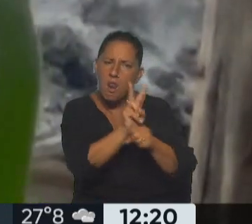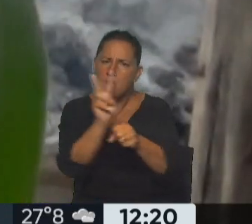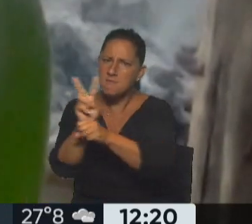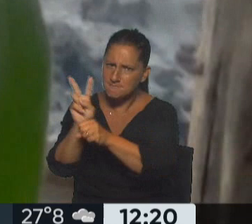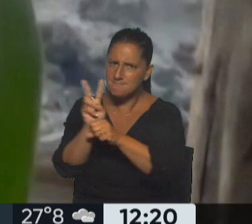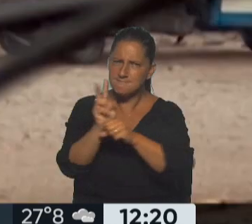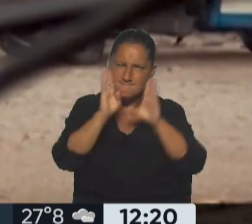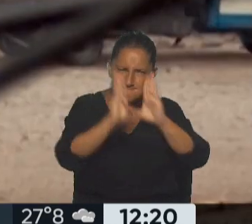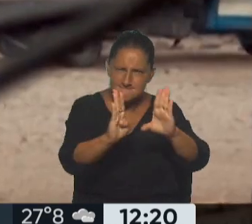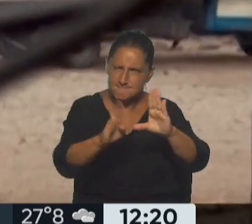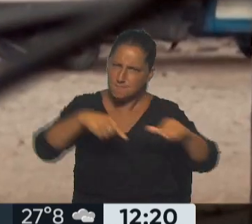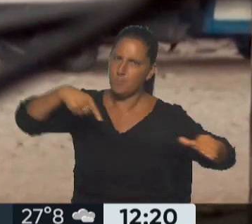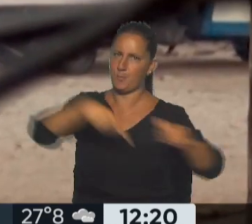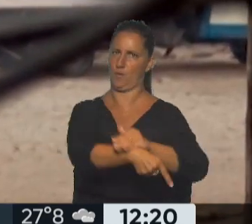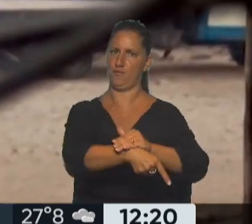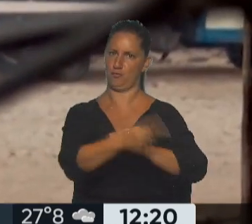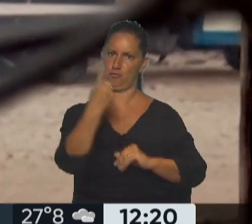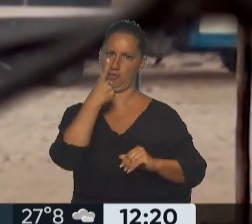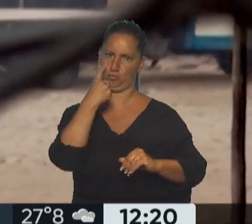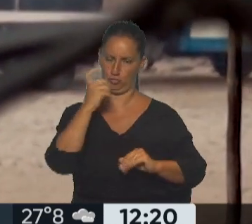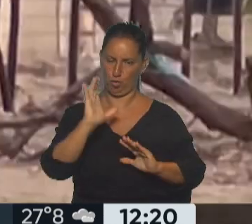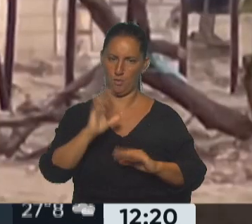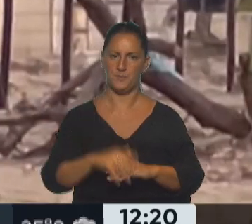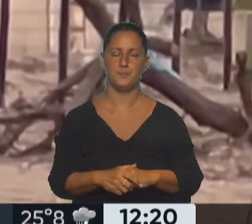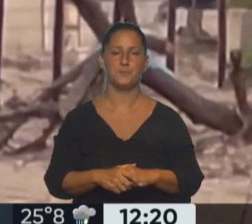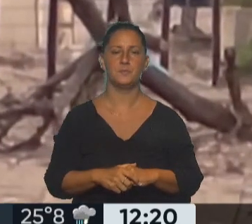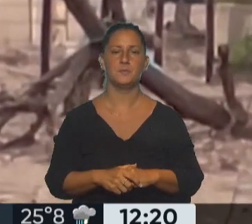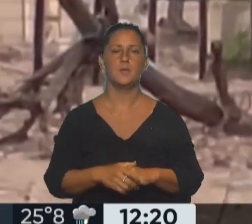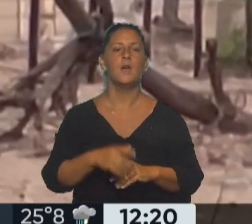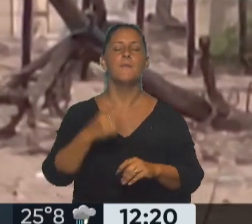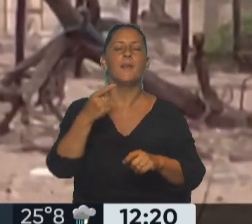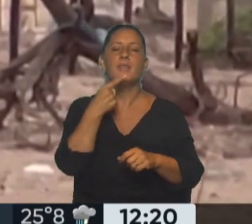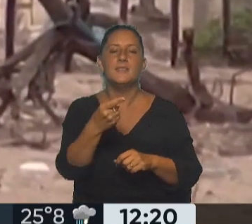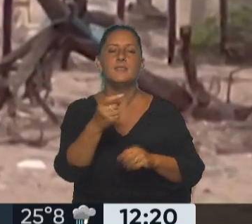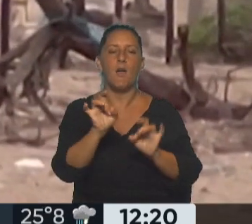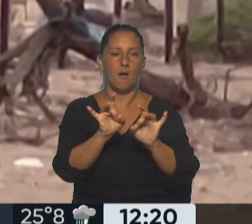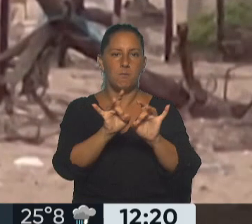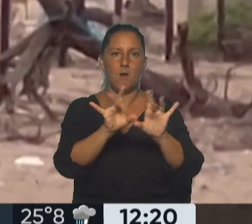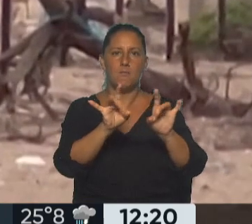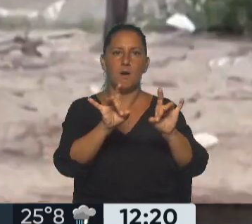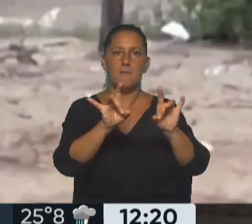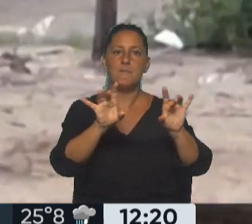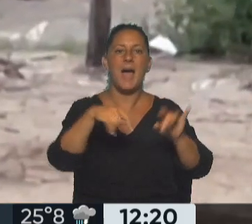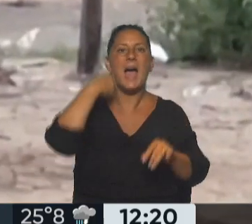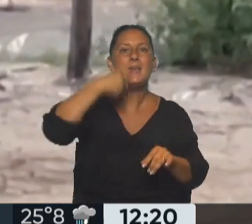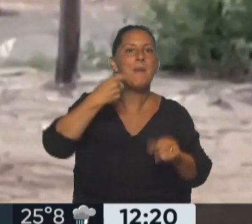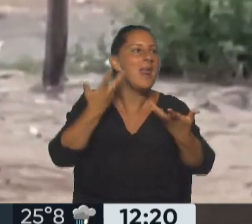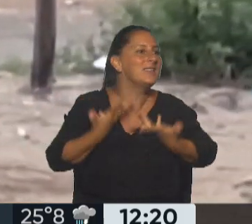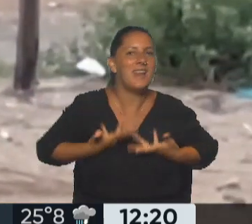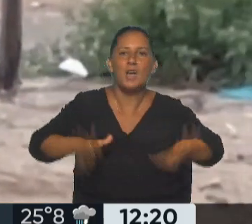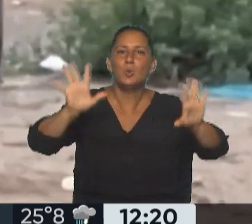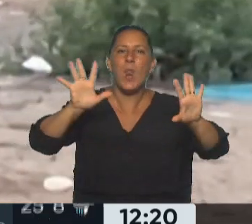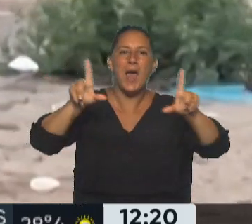poco más intensa también. Exactamente. Lo importante, como no se pueden limitar los brotes en animales silvestres,